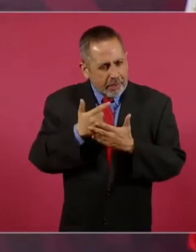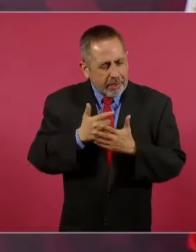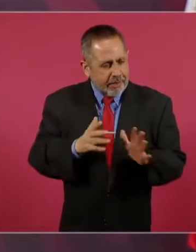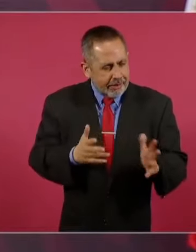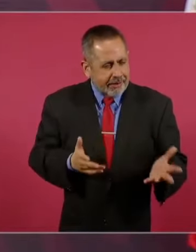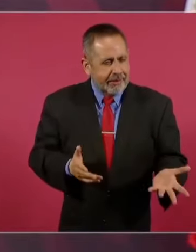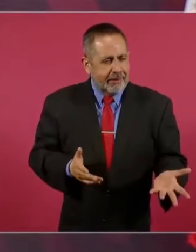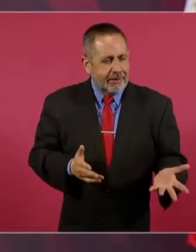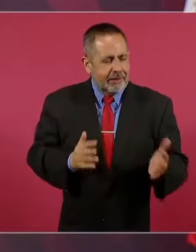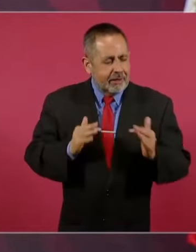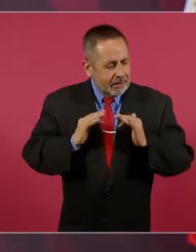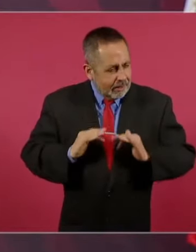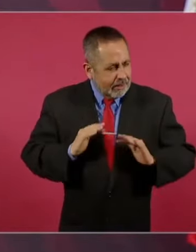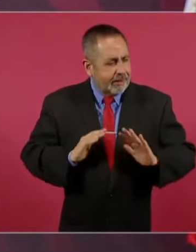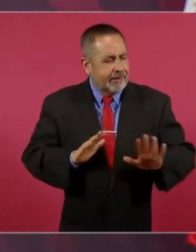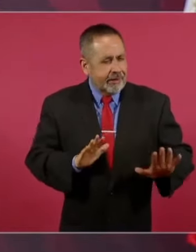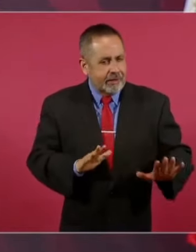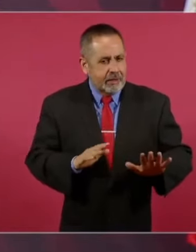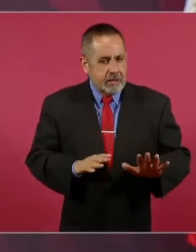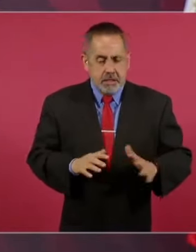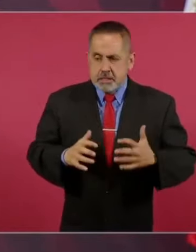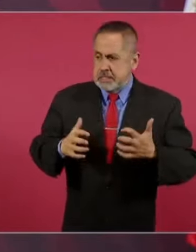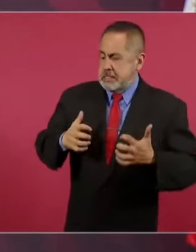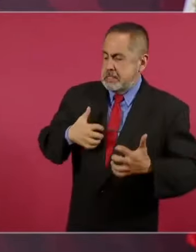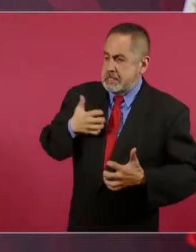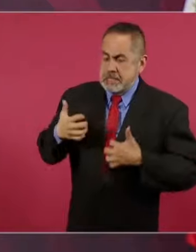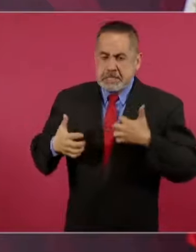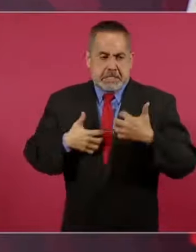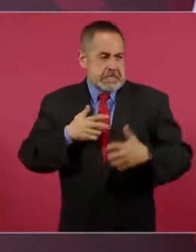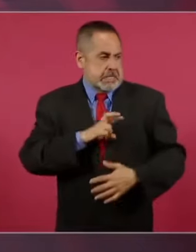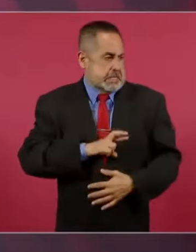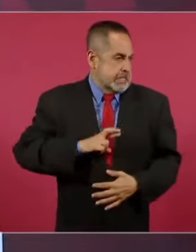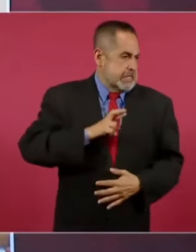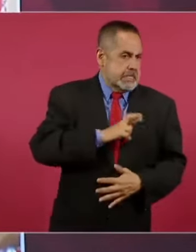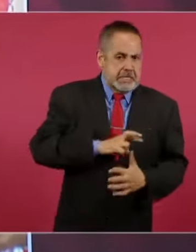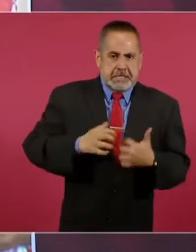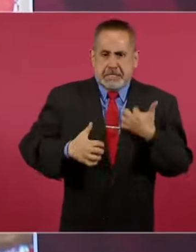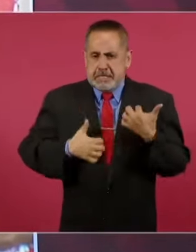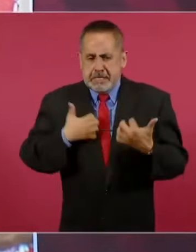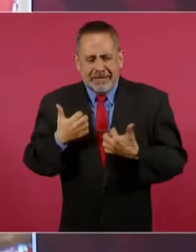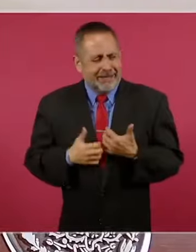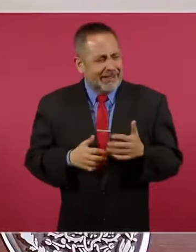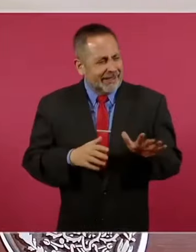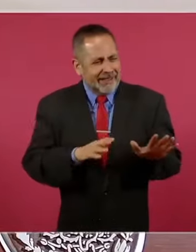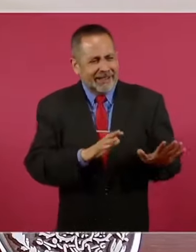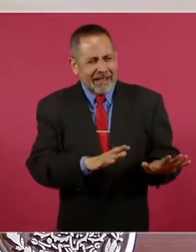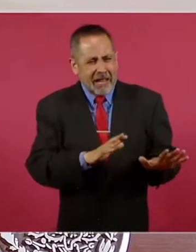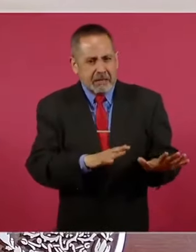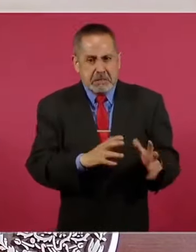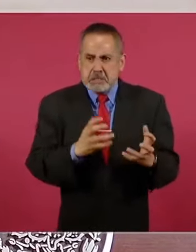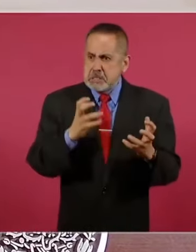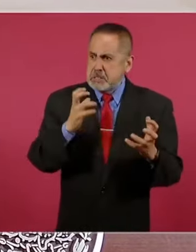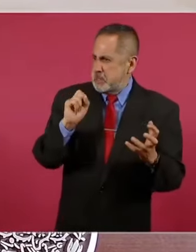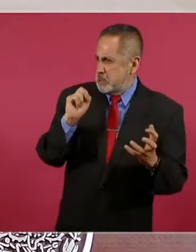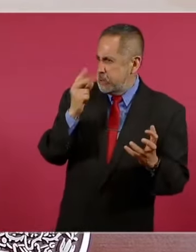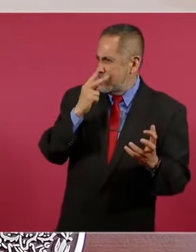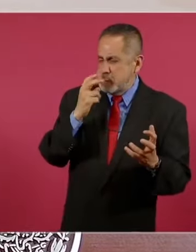que está uno molesto, irritado,